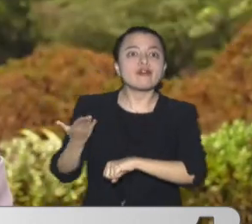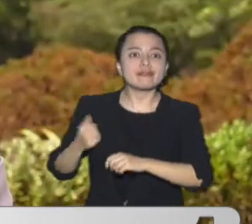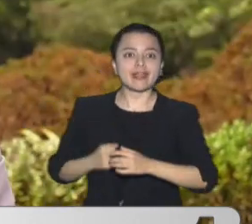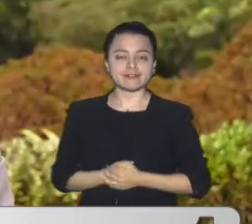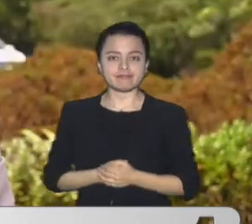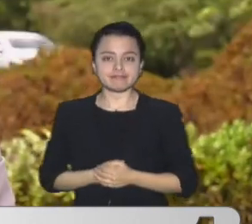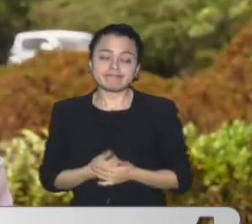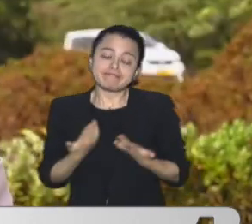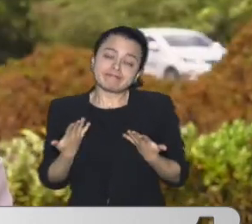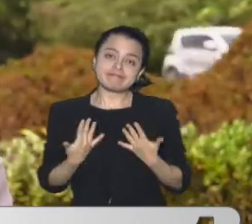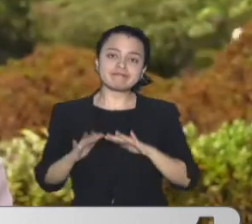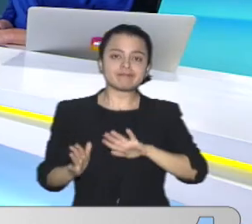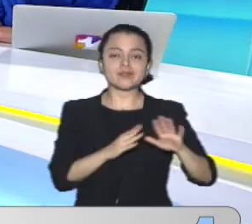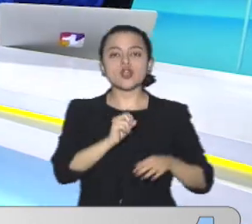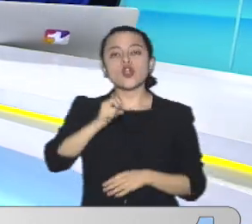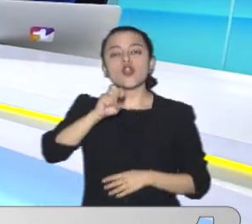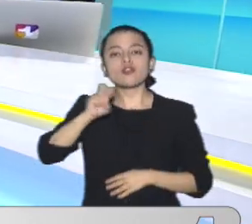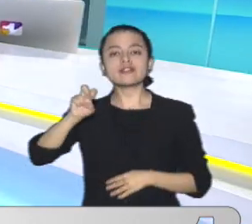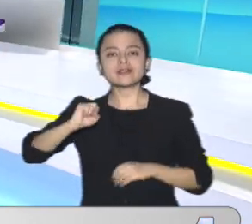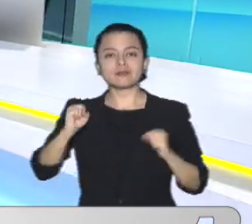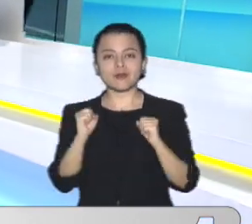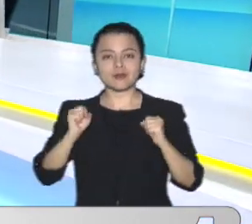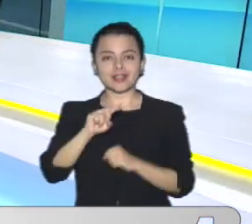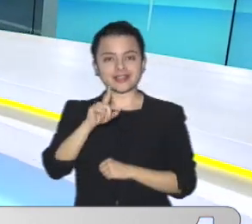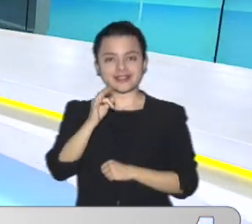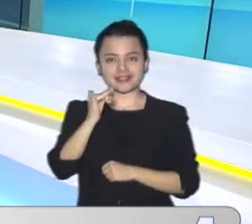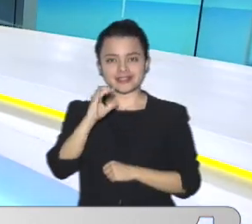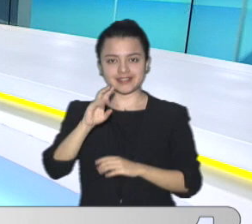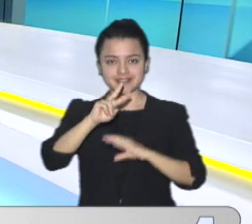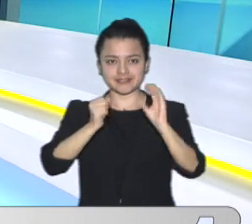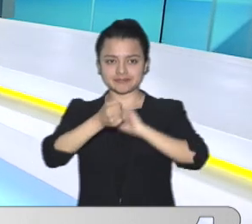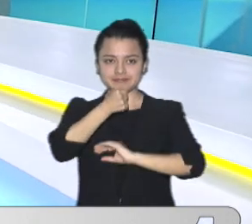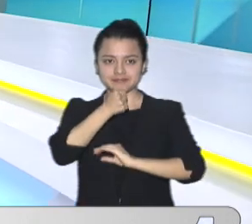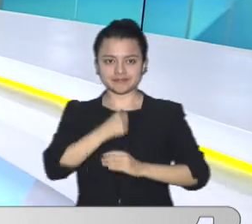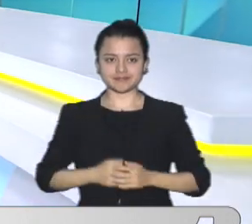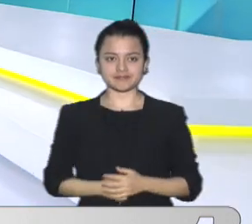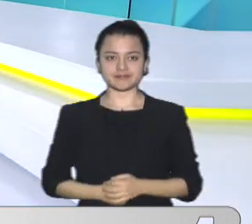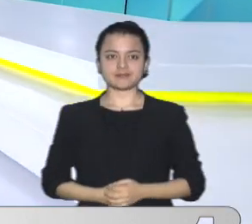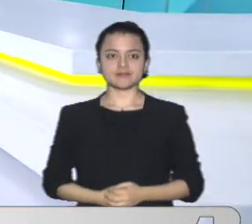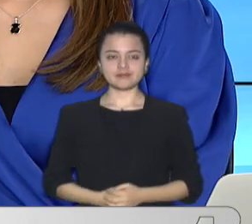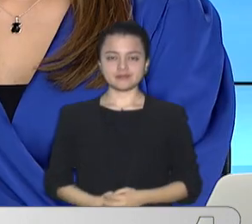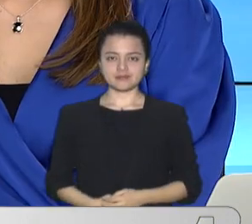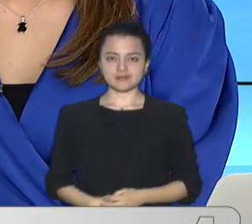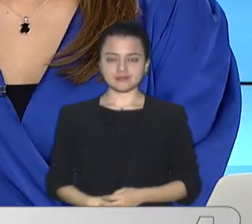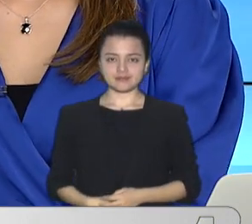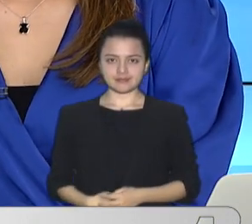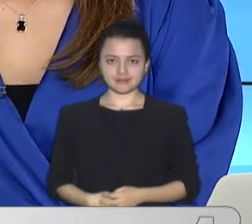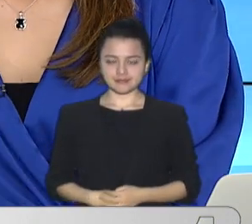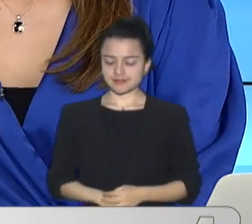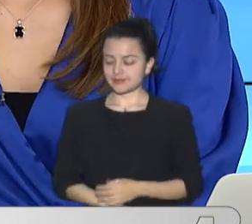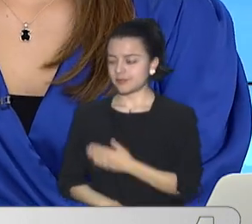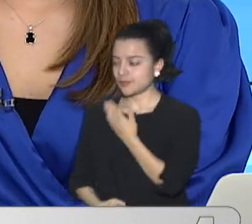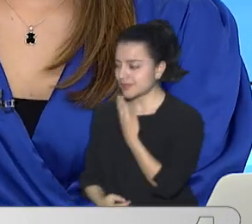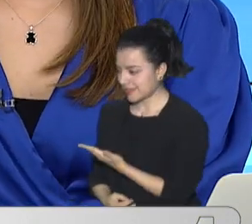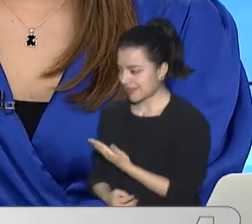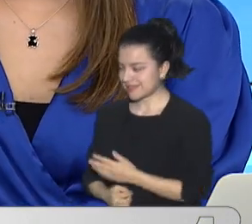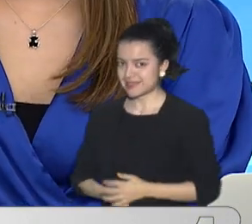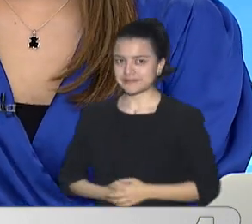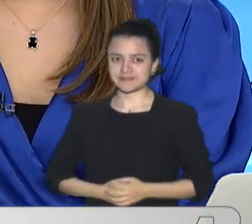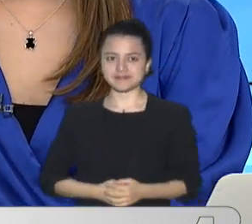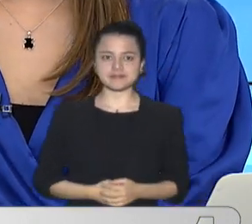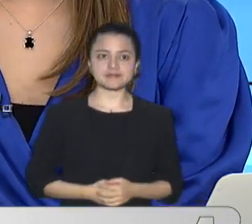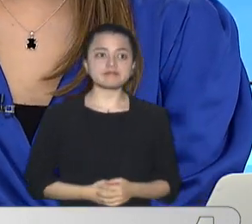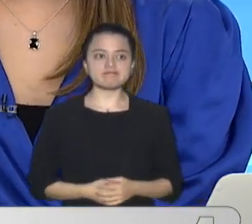sujeto Desde el norte De Bogotá Informó Stig Luengas Para Noticentro 1 CMI Stig Muchas gracias Tan solo unas